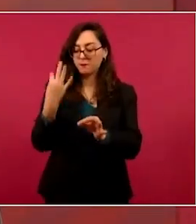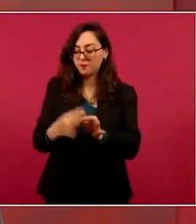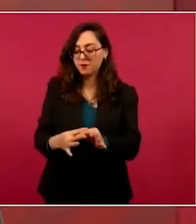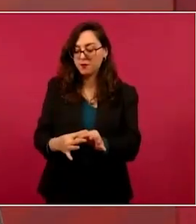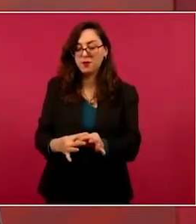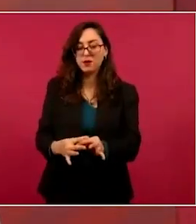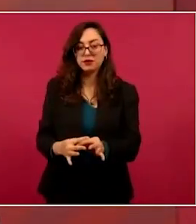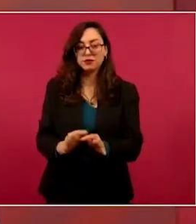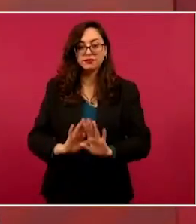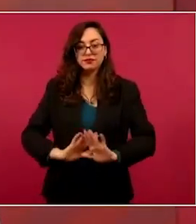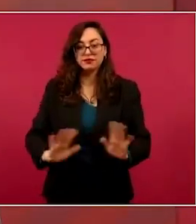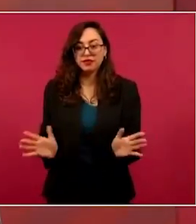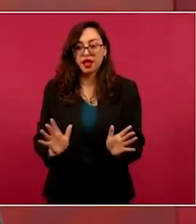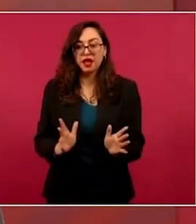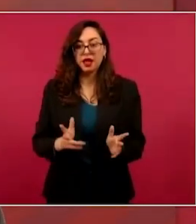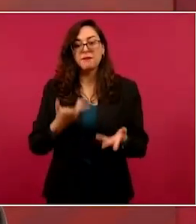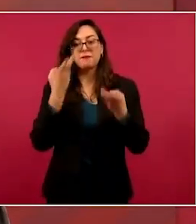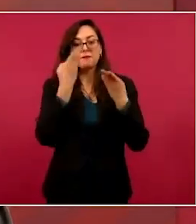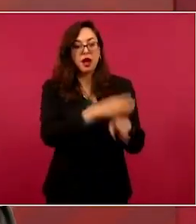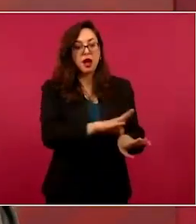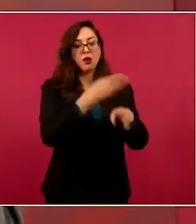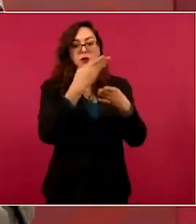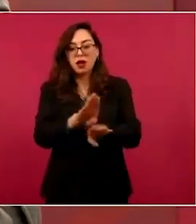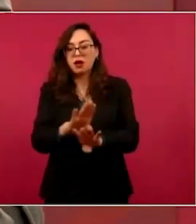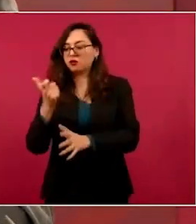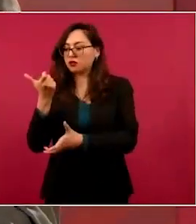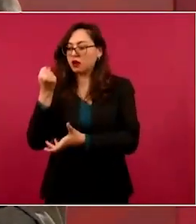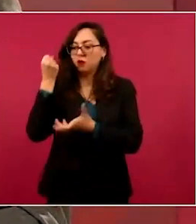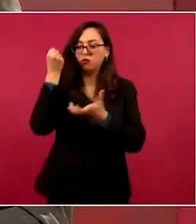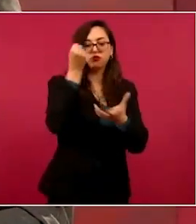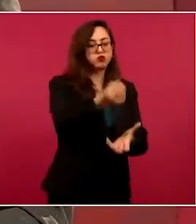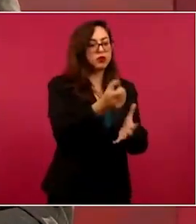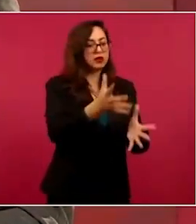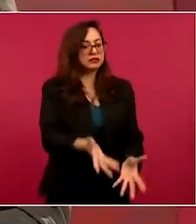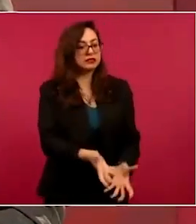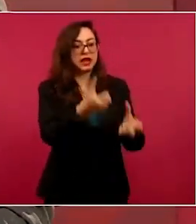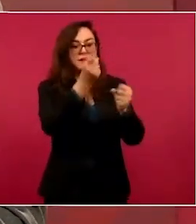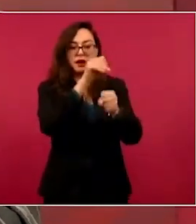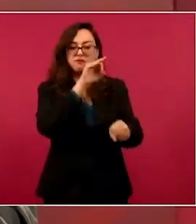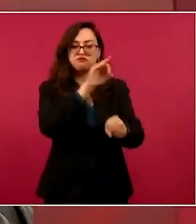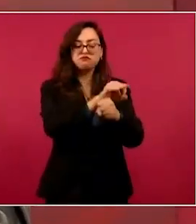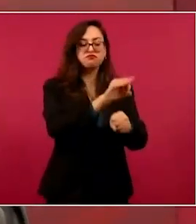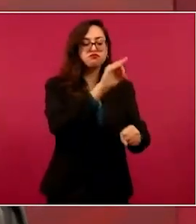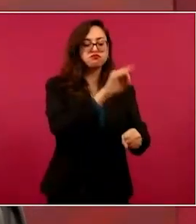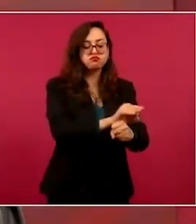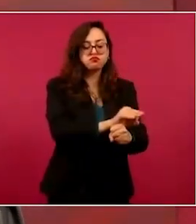el famoso rescate se lo llevó un banco